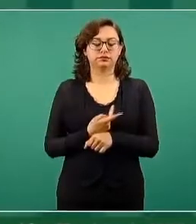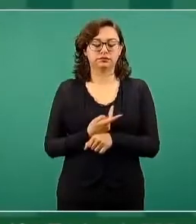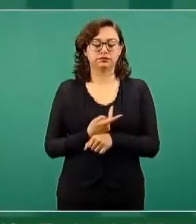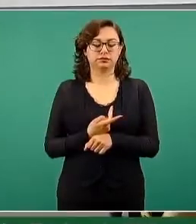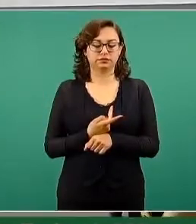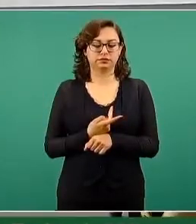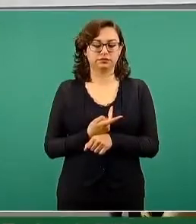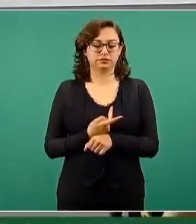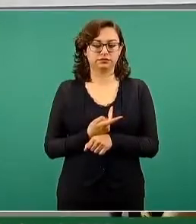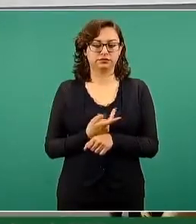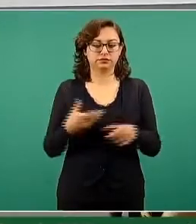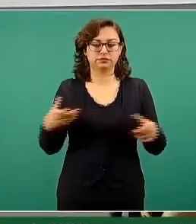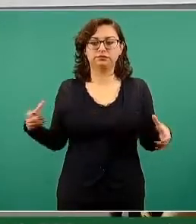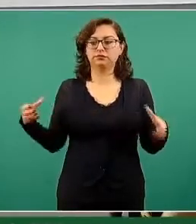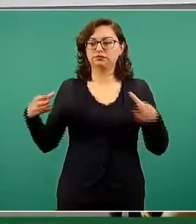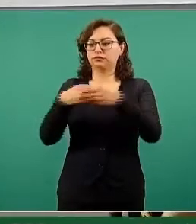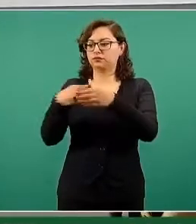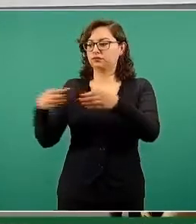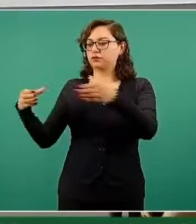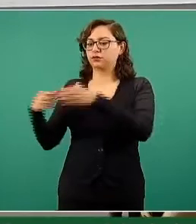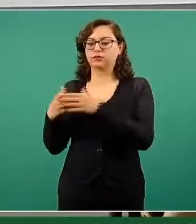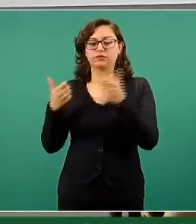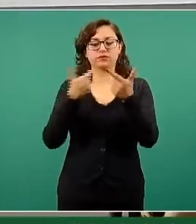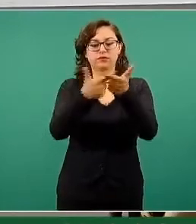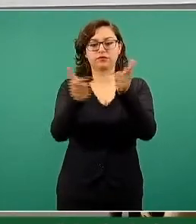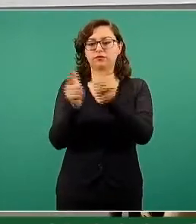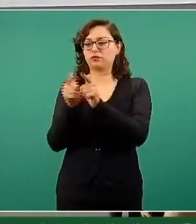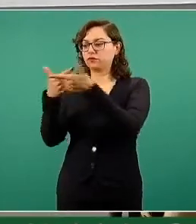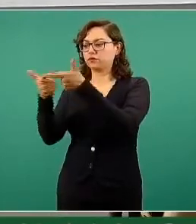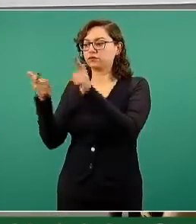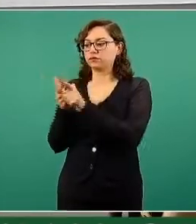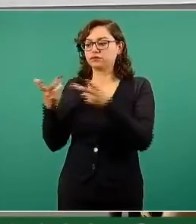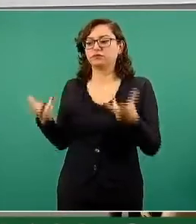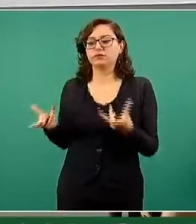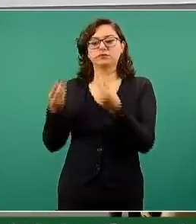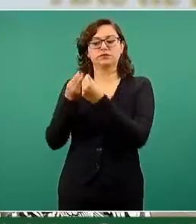cúpulas del sector empresarial.